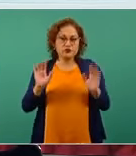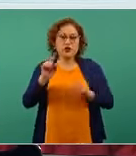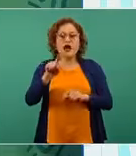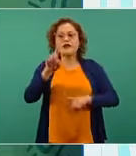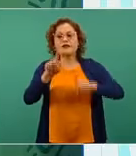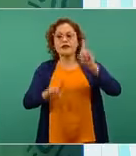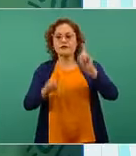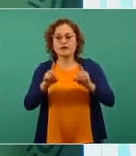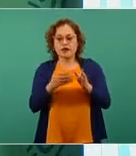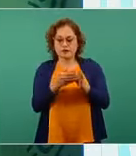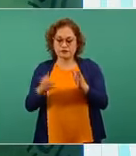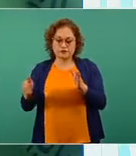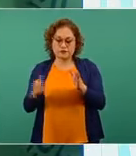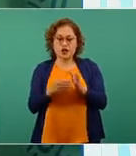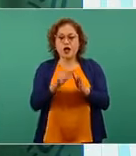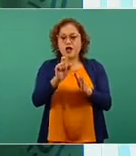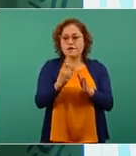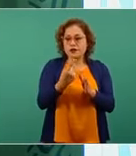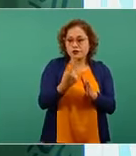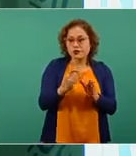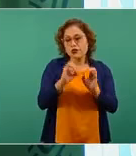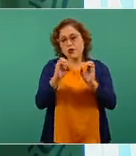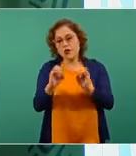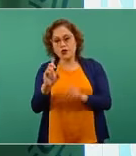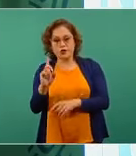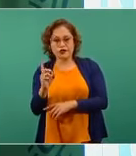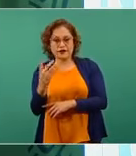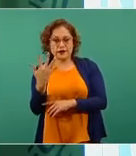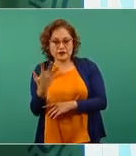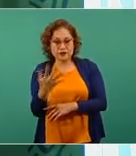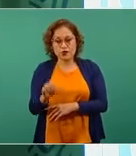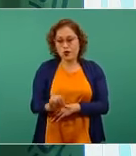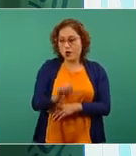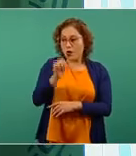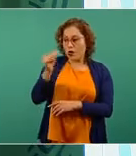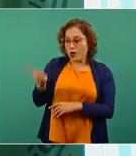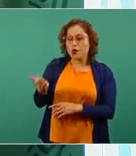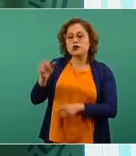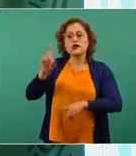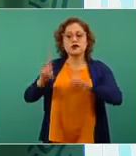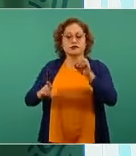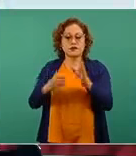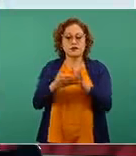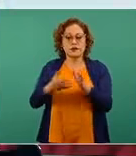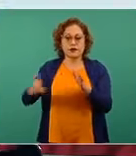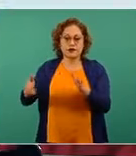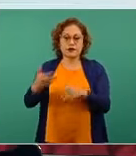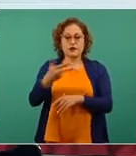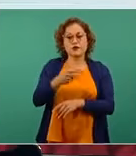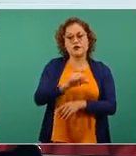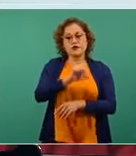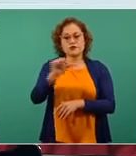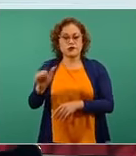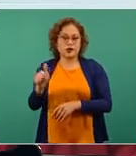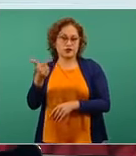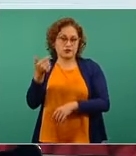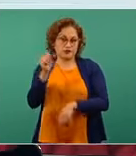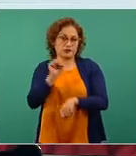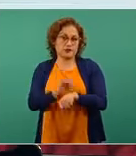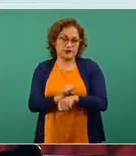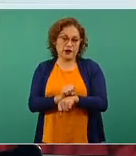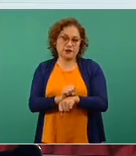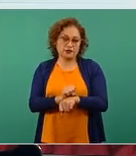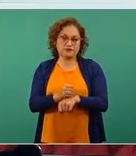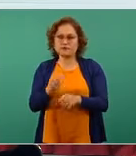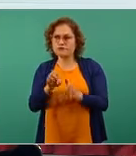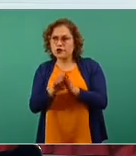dosis entre 21 y 35 días. Otras puede ser, o debe ser, de hecho, entre 8 a 12 semanas, como la